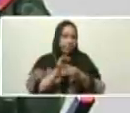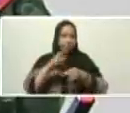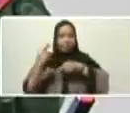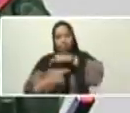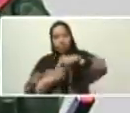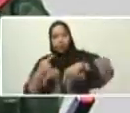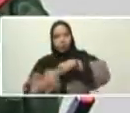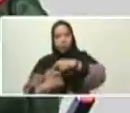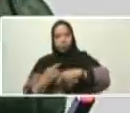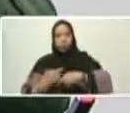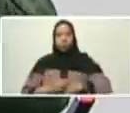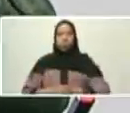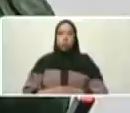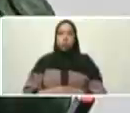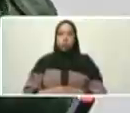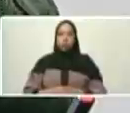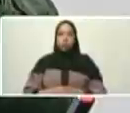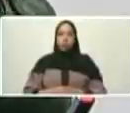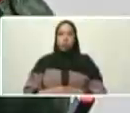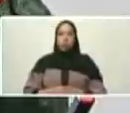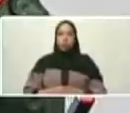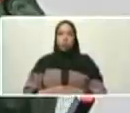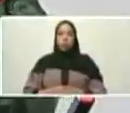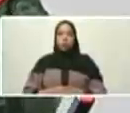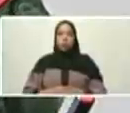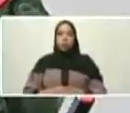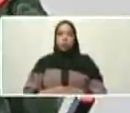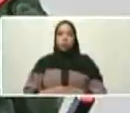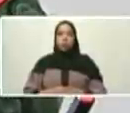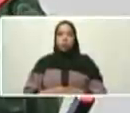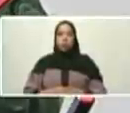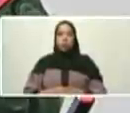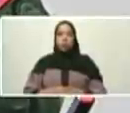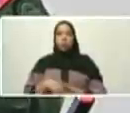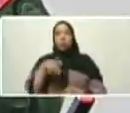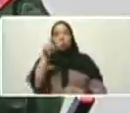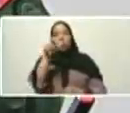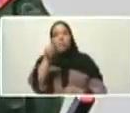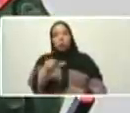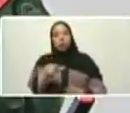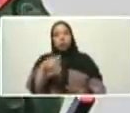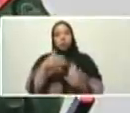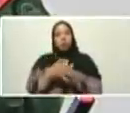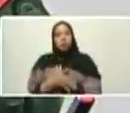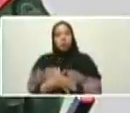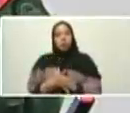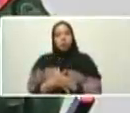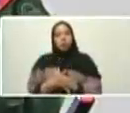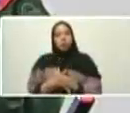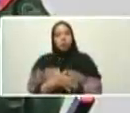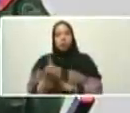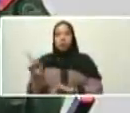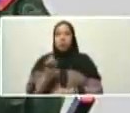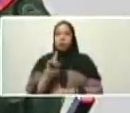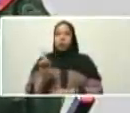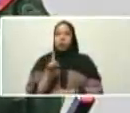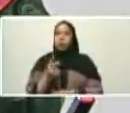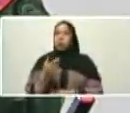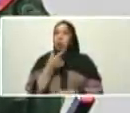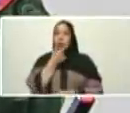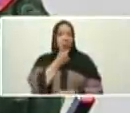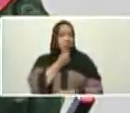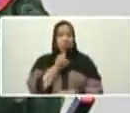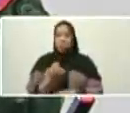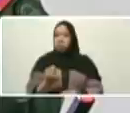antiimperialista, el bolivarianismo independentista, soberanista. No fue fácil para